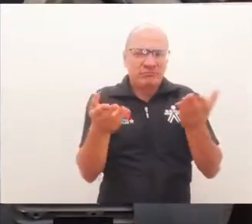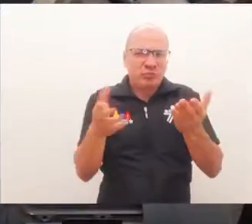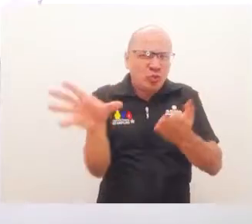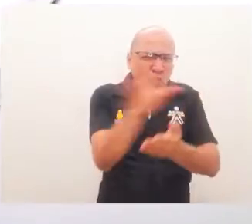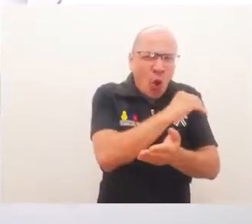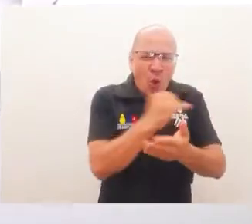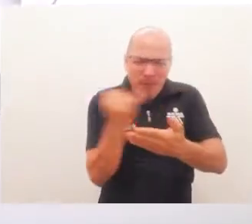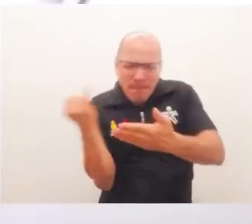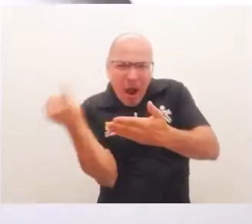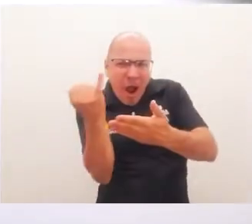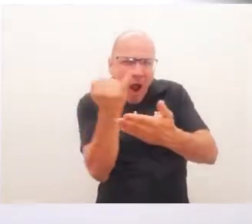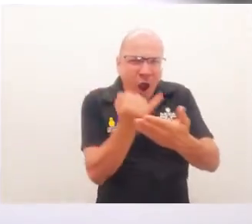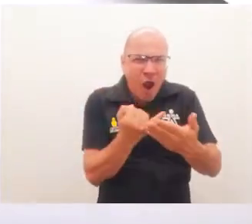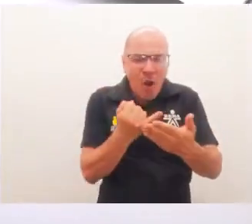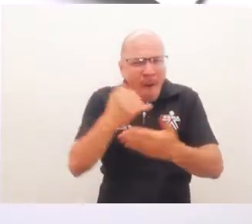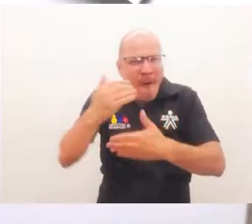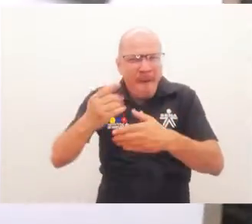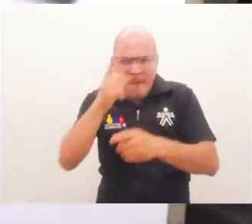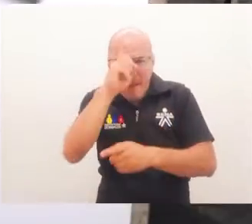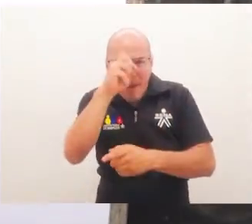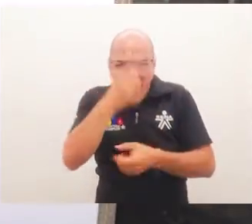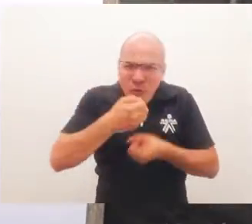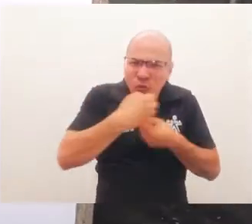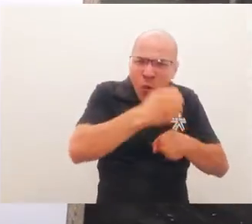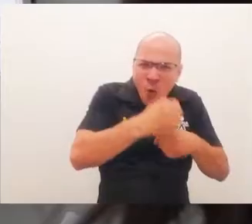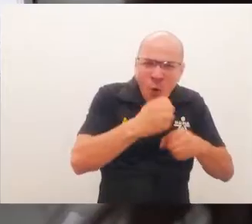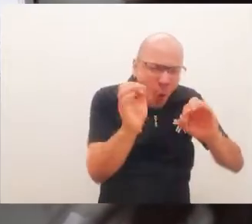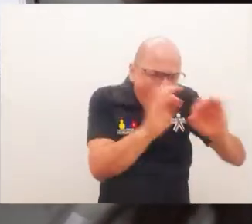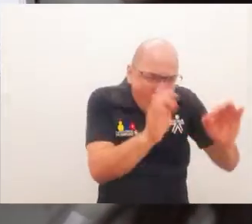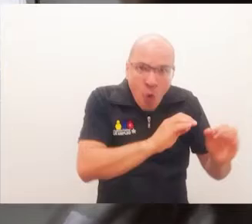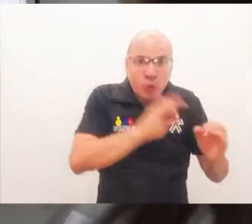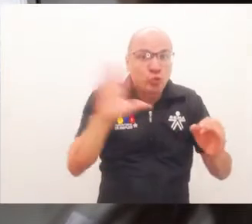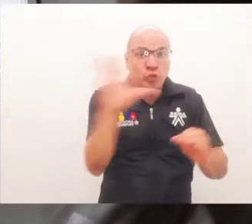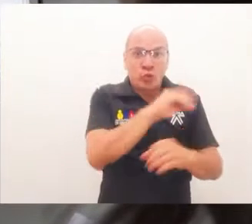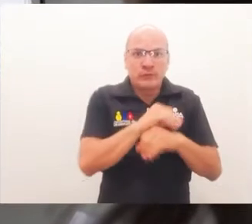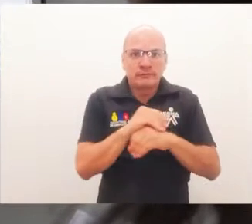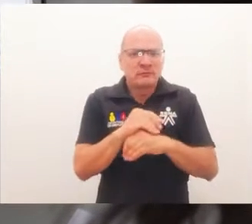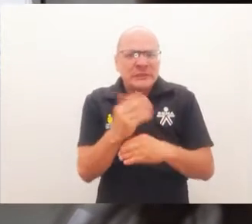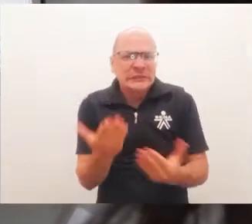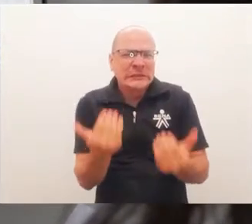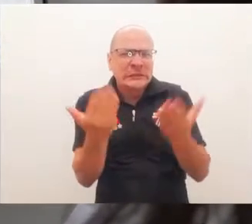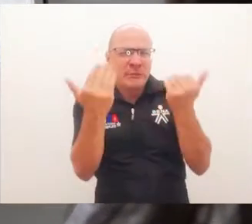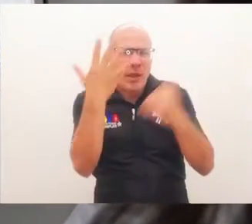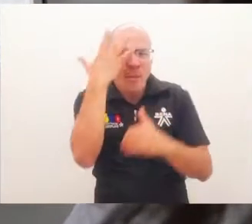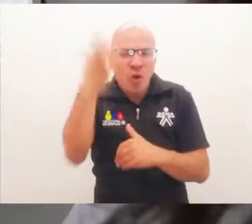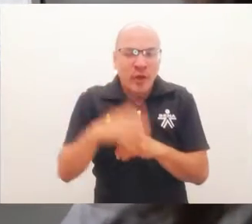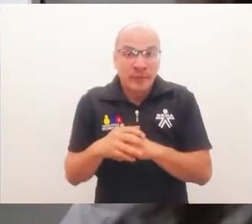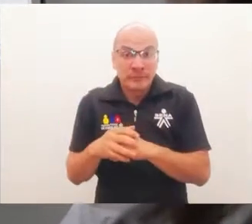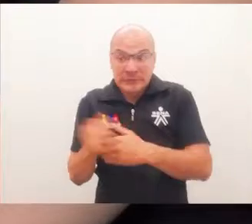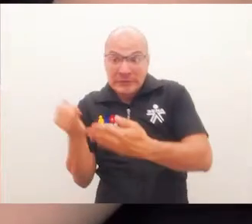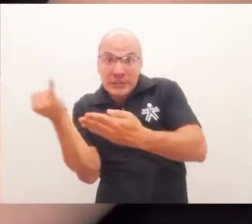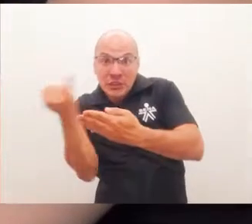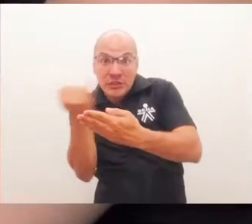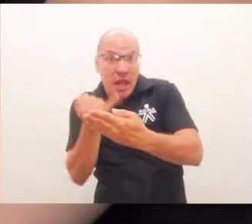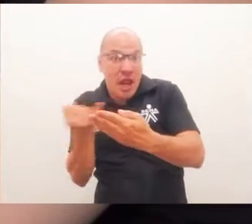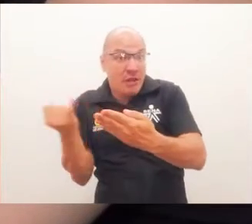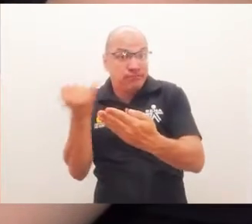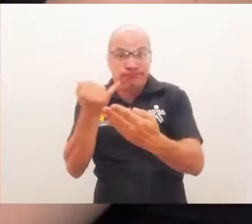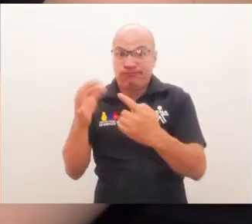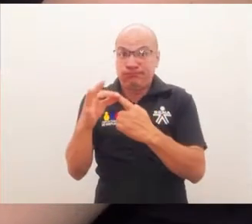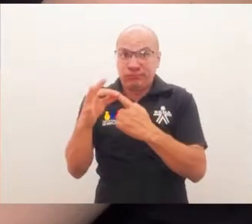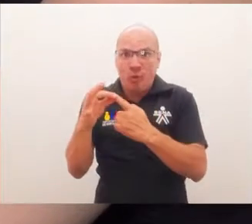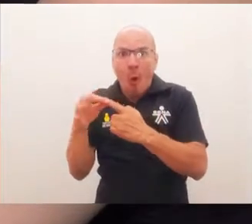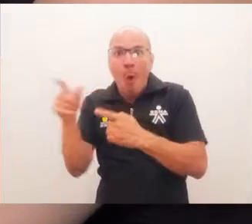e instalación de ellos. El valor agregado de esta empresa es la parte de diseño, la cual encontramos con